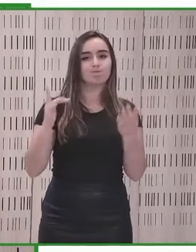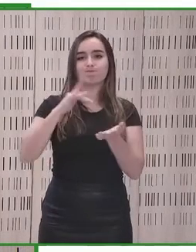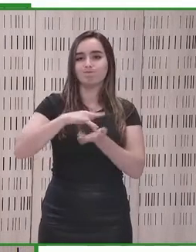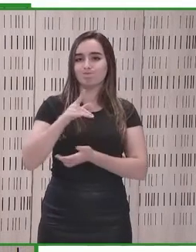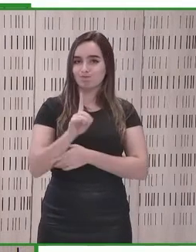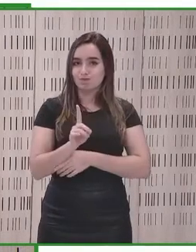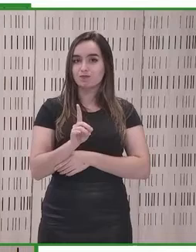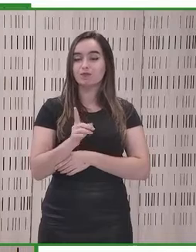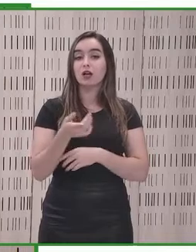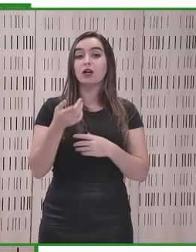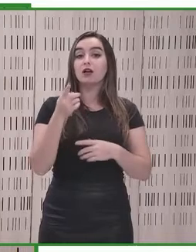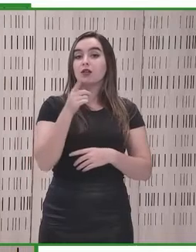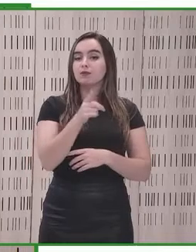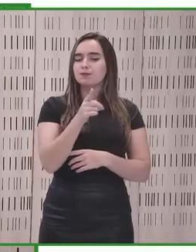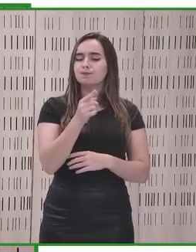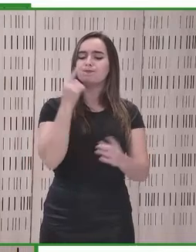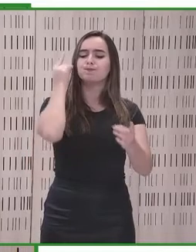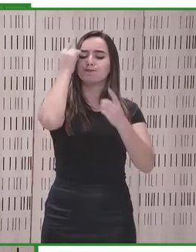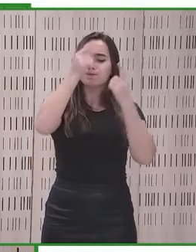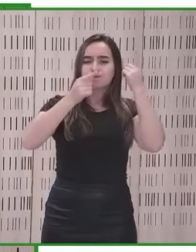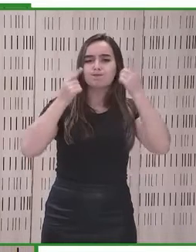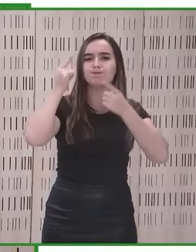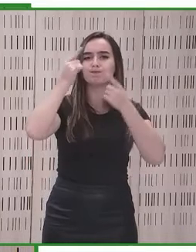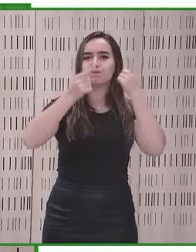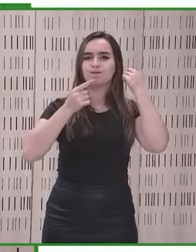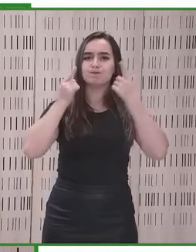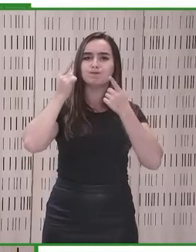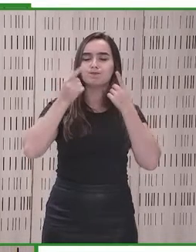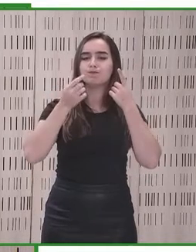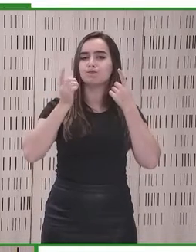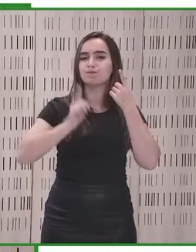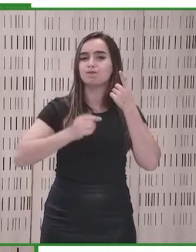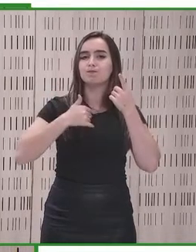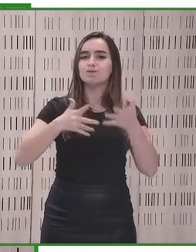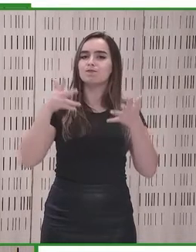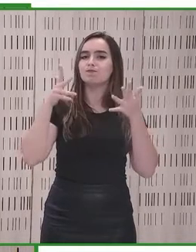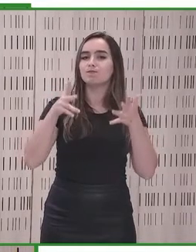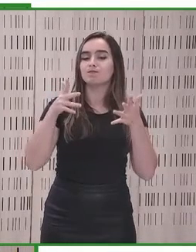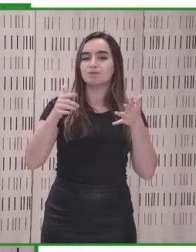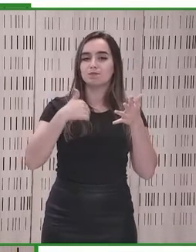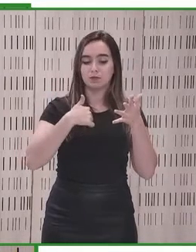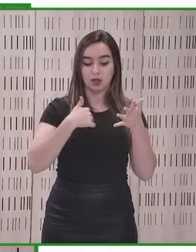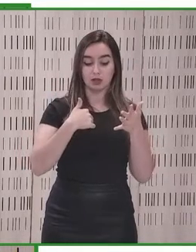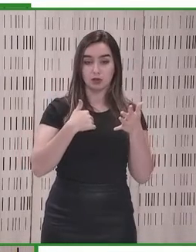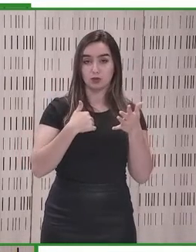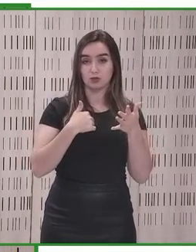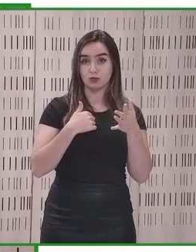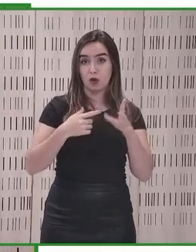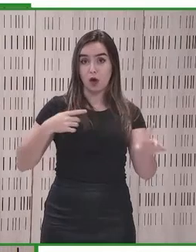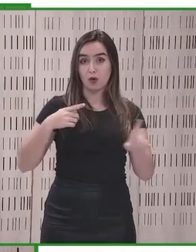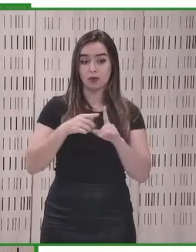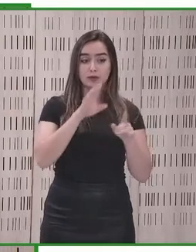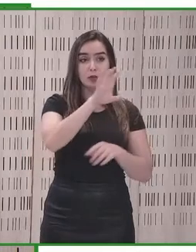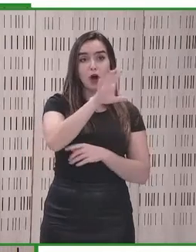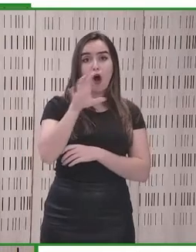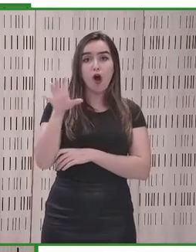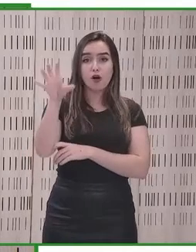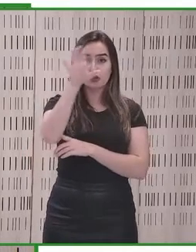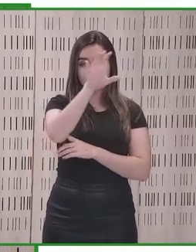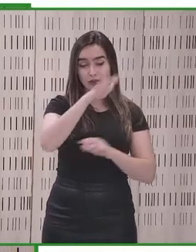un nuevo punto de reflexión, una nueva recomendación que hago también para los países